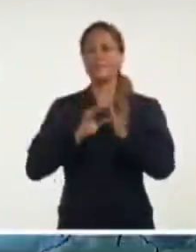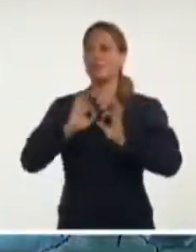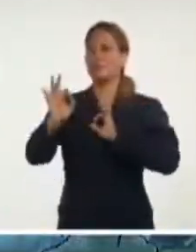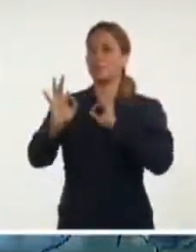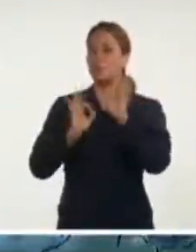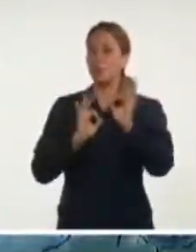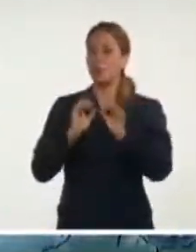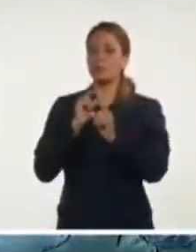y hasta mañana.